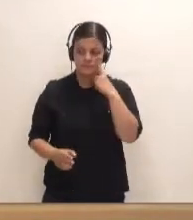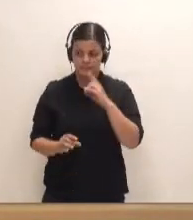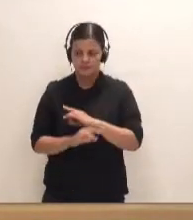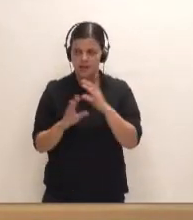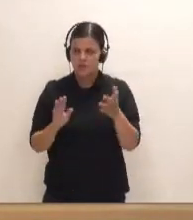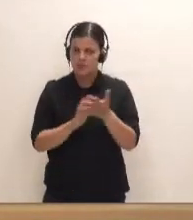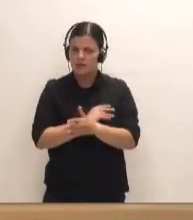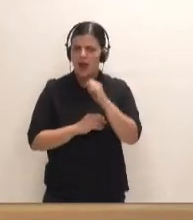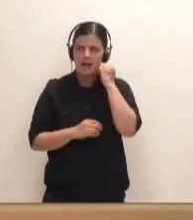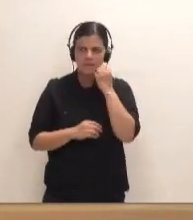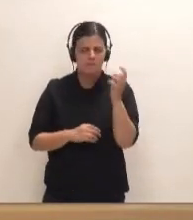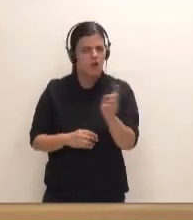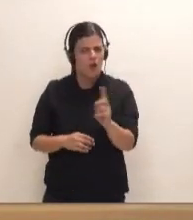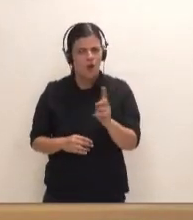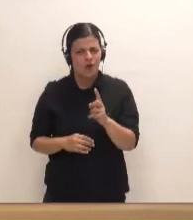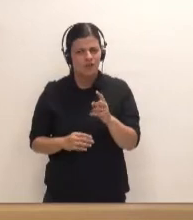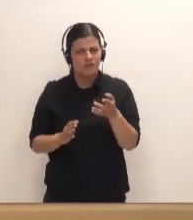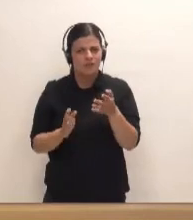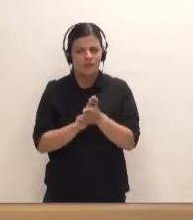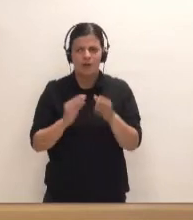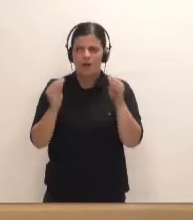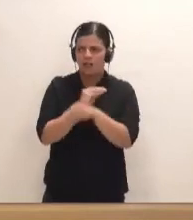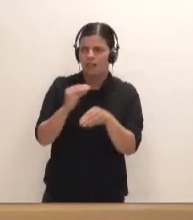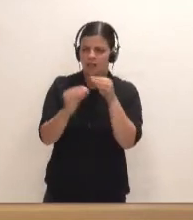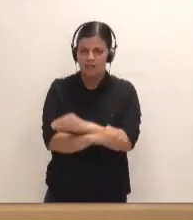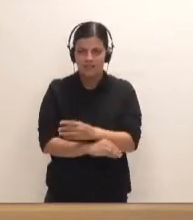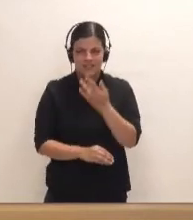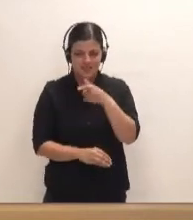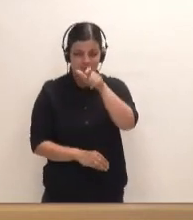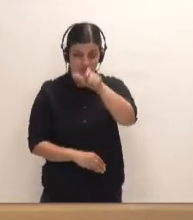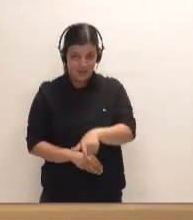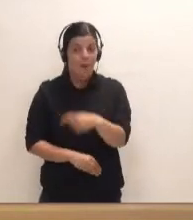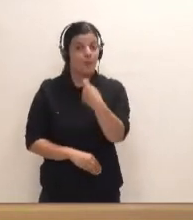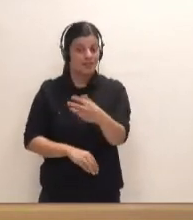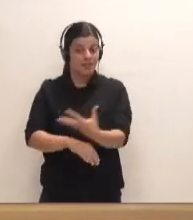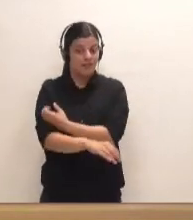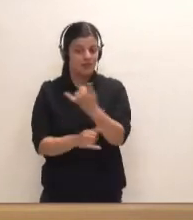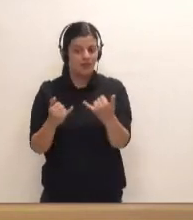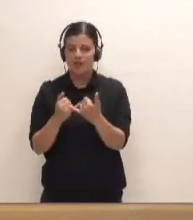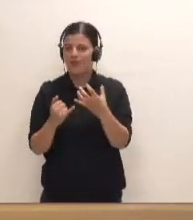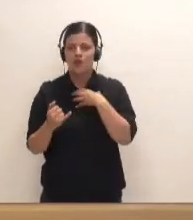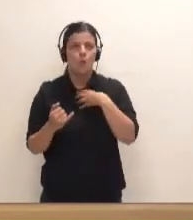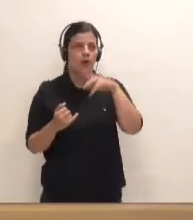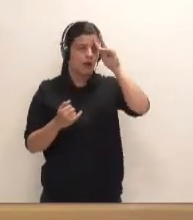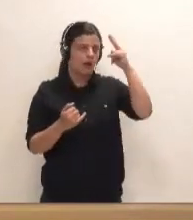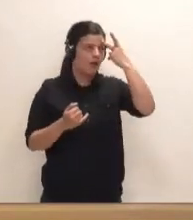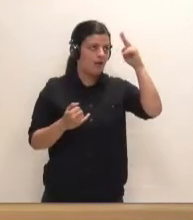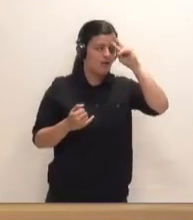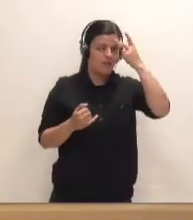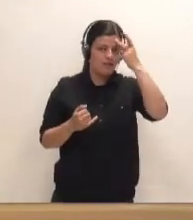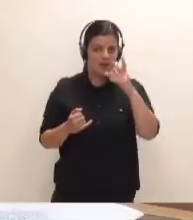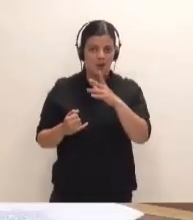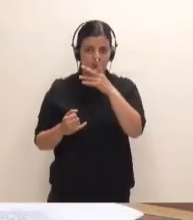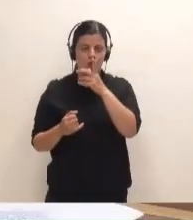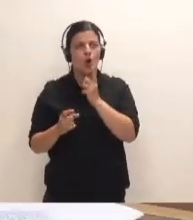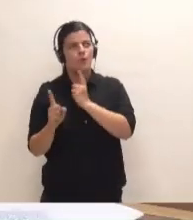no se trata del reproche, se trata de la incoherencia. Y cuando uno ha sido presidente del Cabildo de Tenerife, no puede estar cambiando de criterio simplemente porque se está en